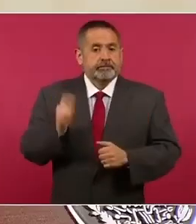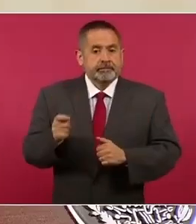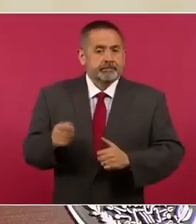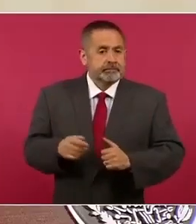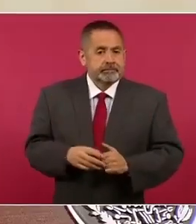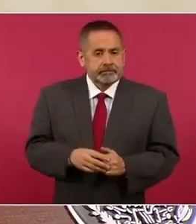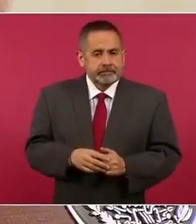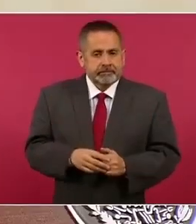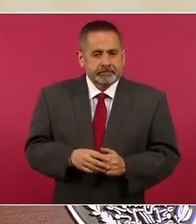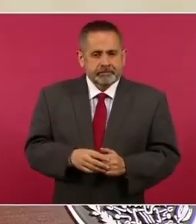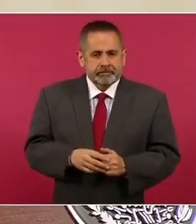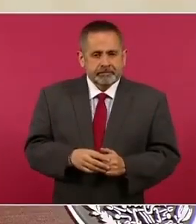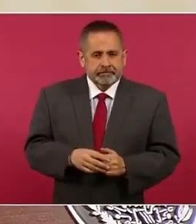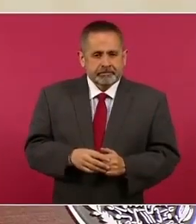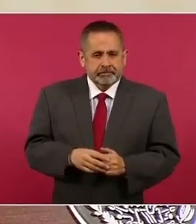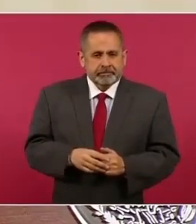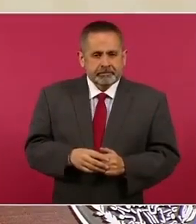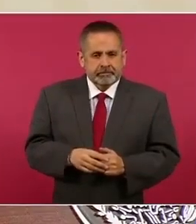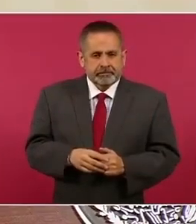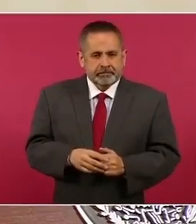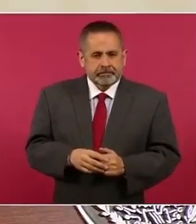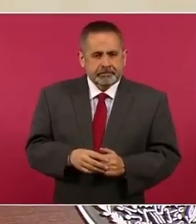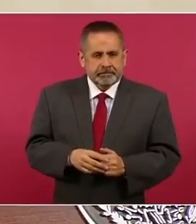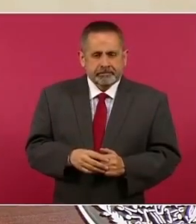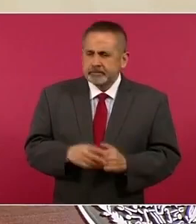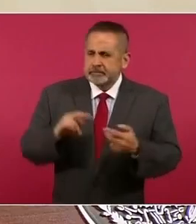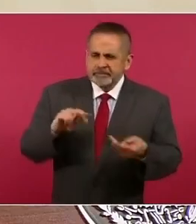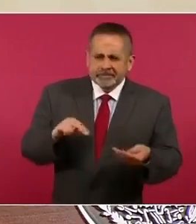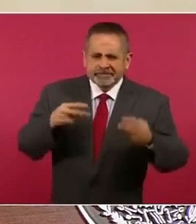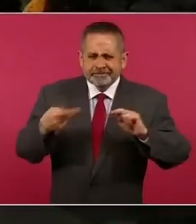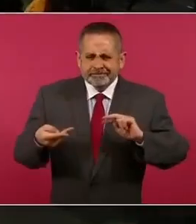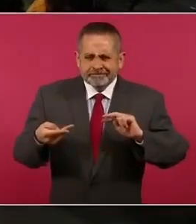ya es casi lo contrario